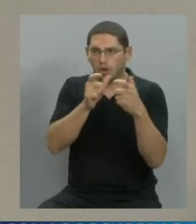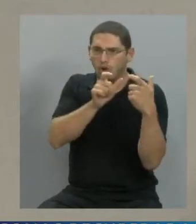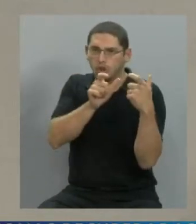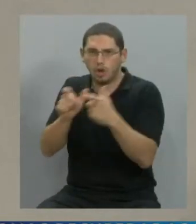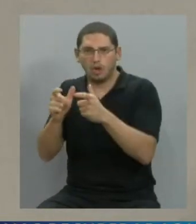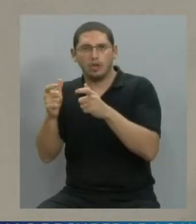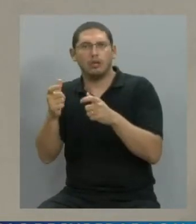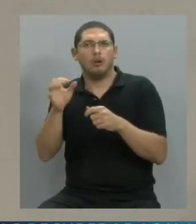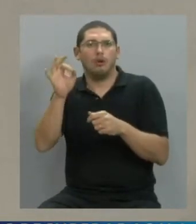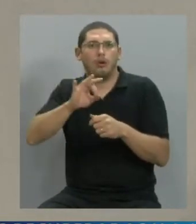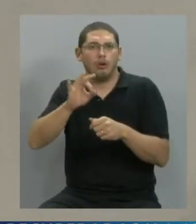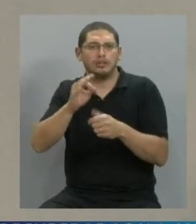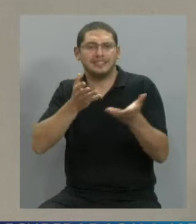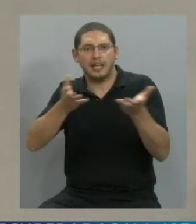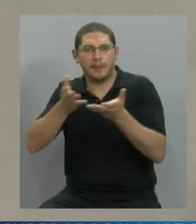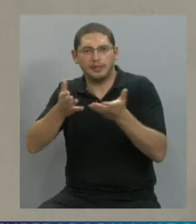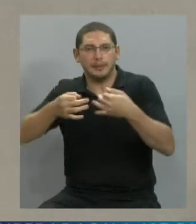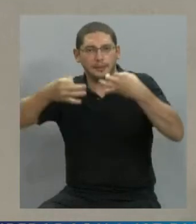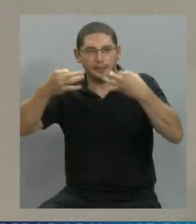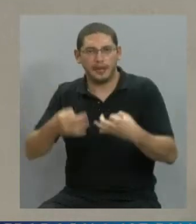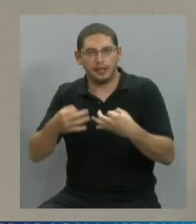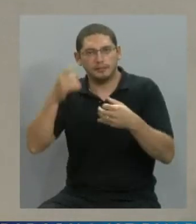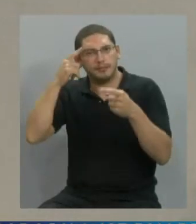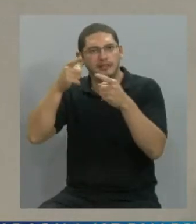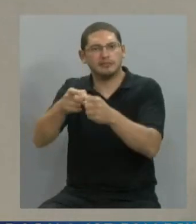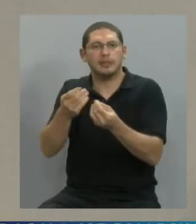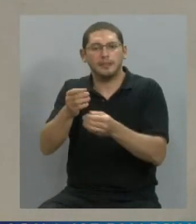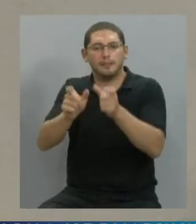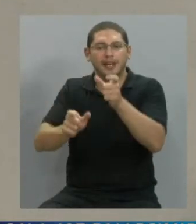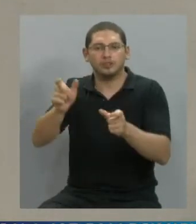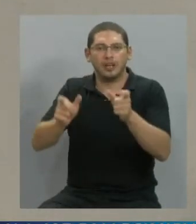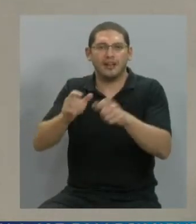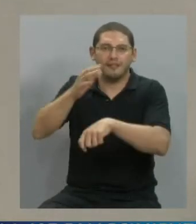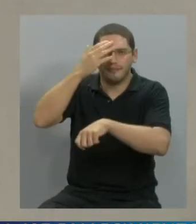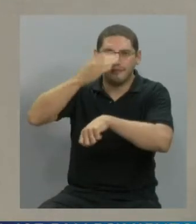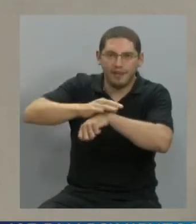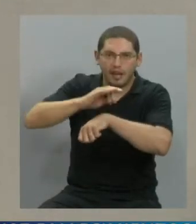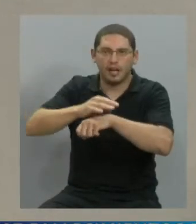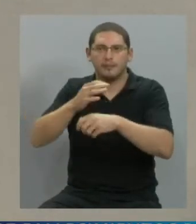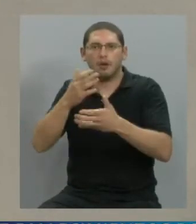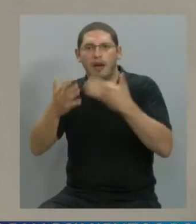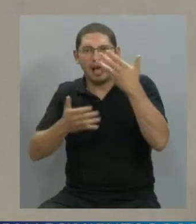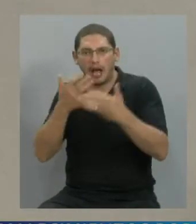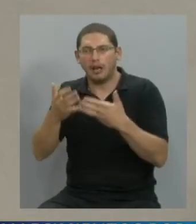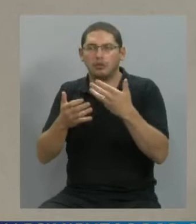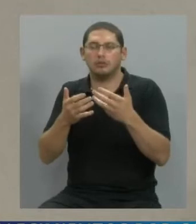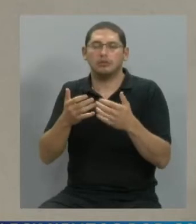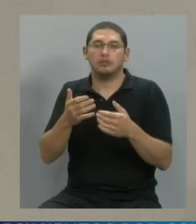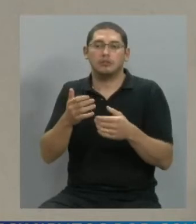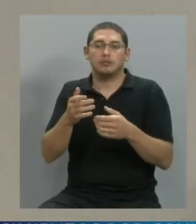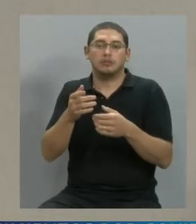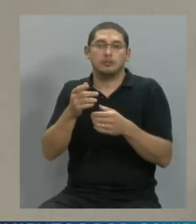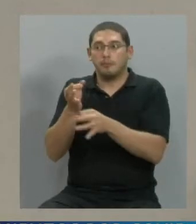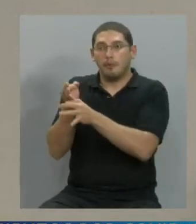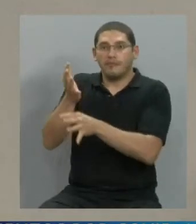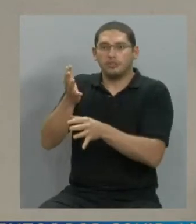el tema de un buen servicio? Digo, siempre pensando en el bienestar de los pacientes que frente a situaciones como esta de mala praxis tienen la sensación